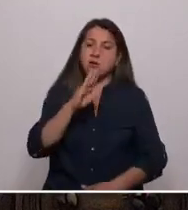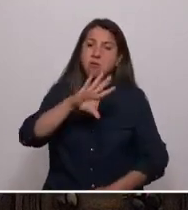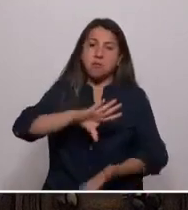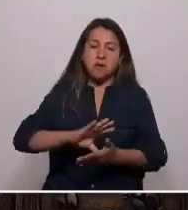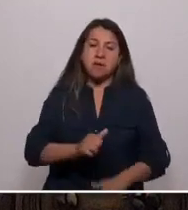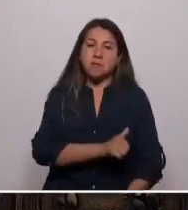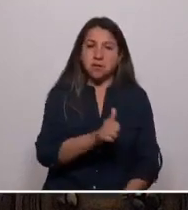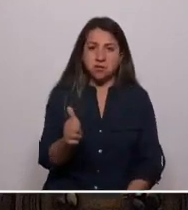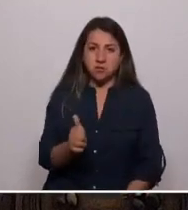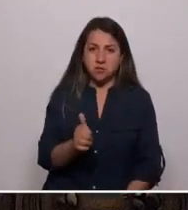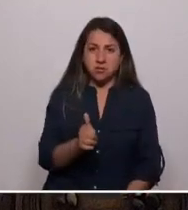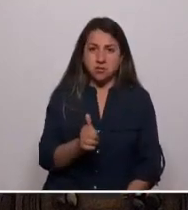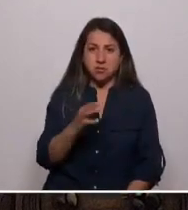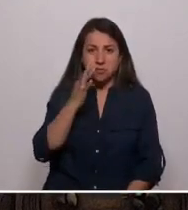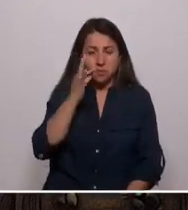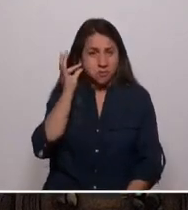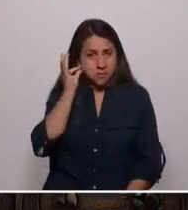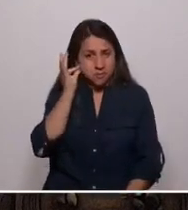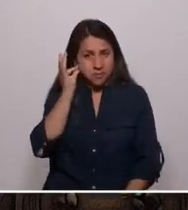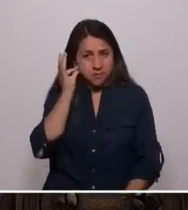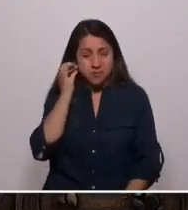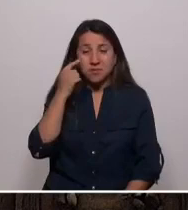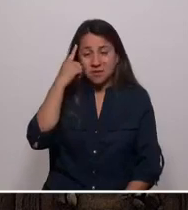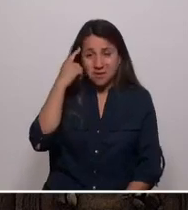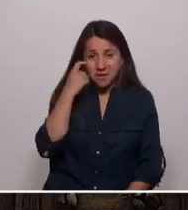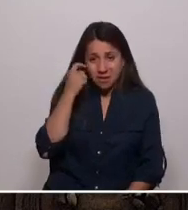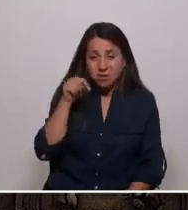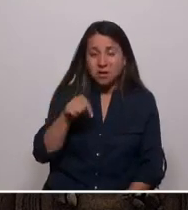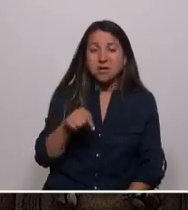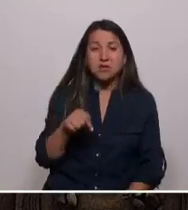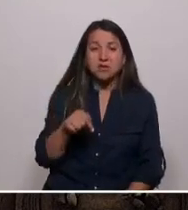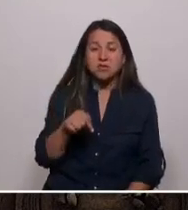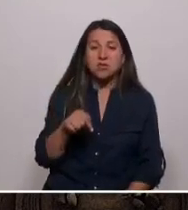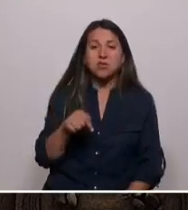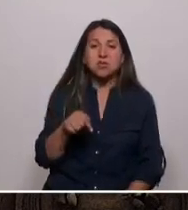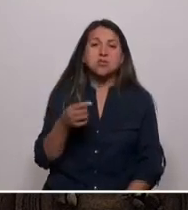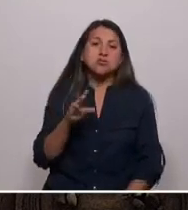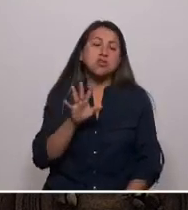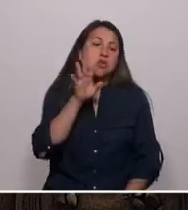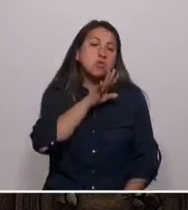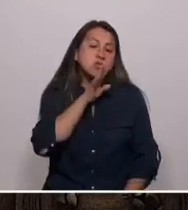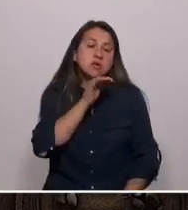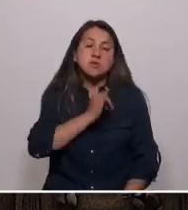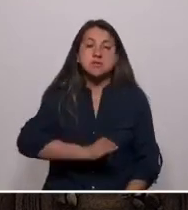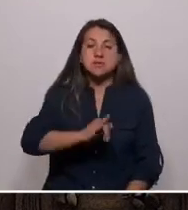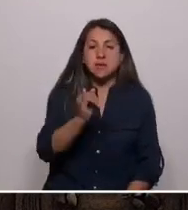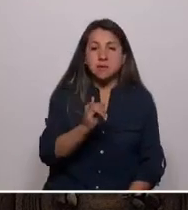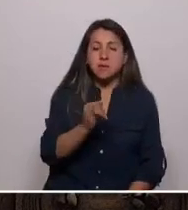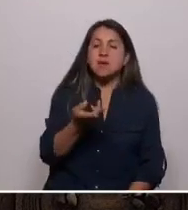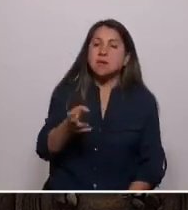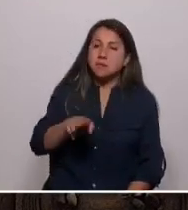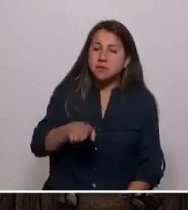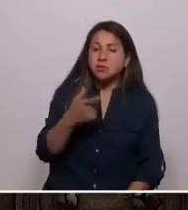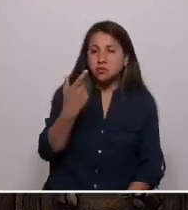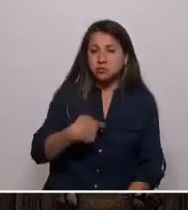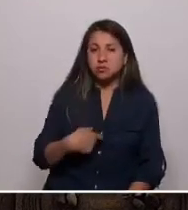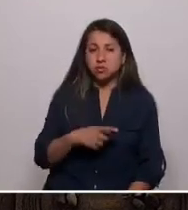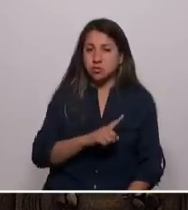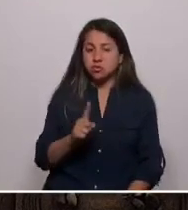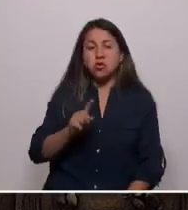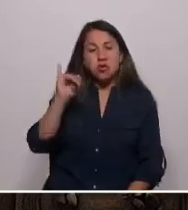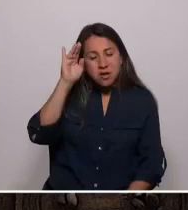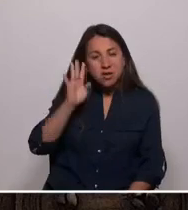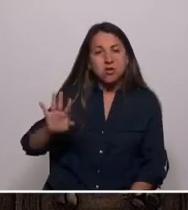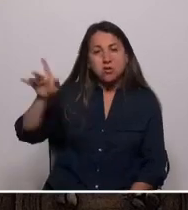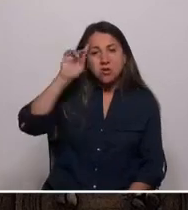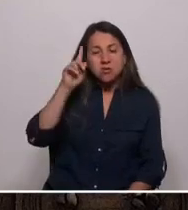y para todos. Creo en estos enunciados más allá de su utilización permanente y me atrevo a repetirlos hoy no como una ideología o